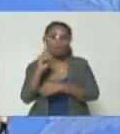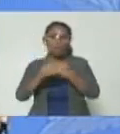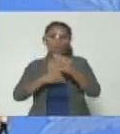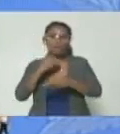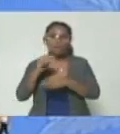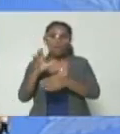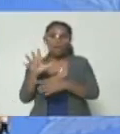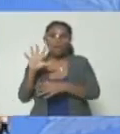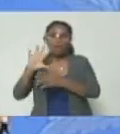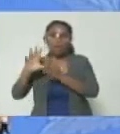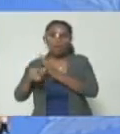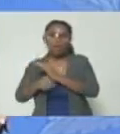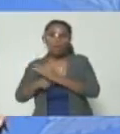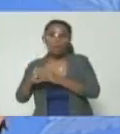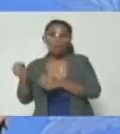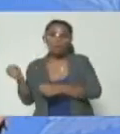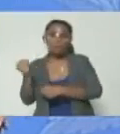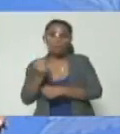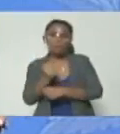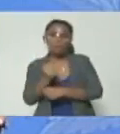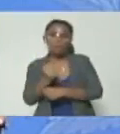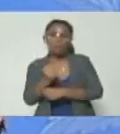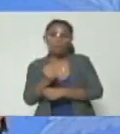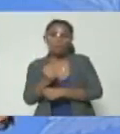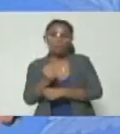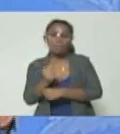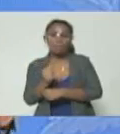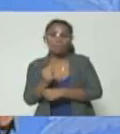extraída iba a ser secuestrada por